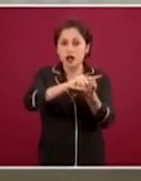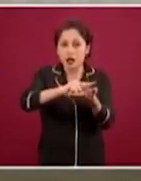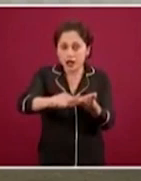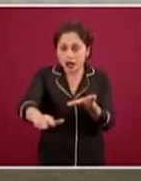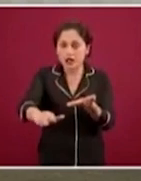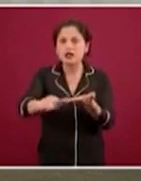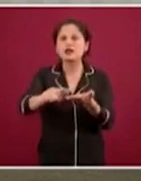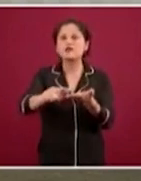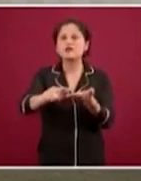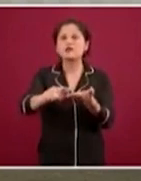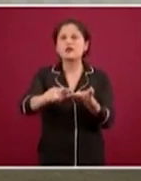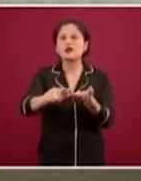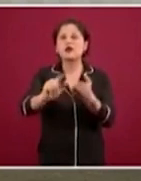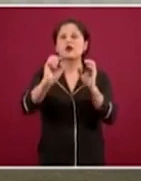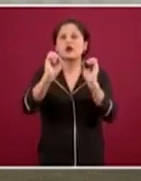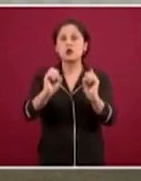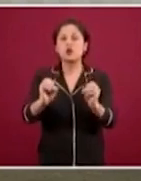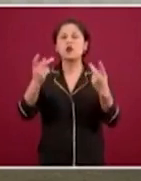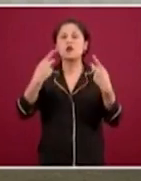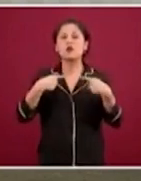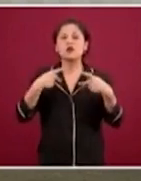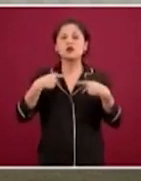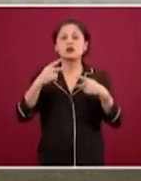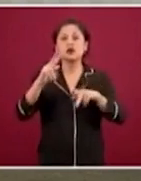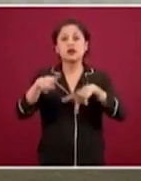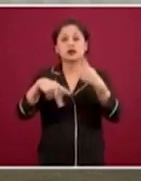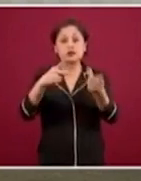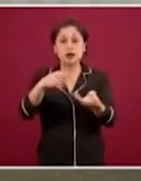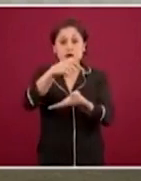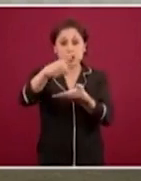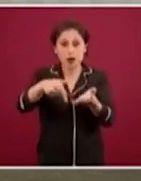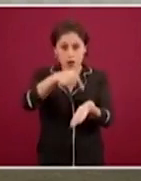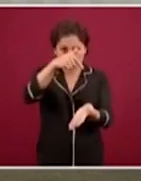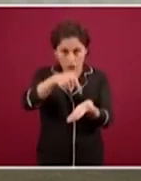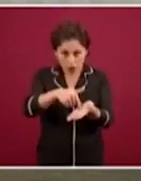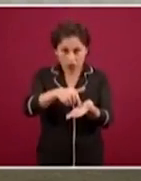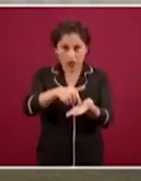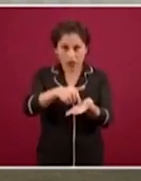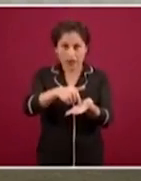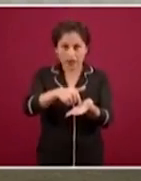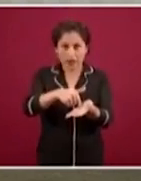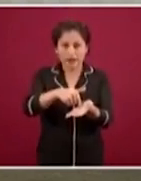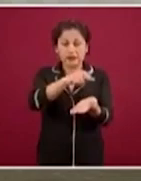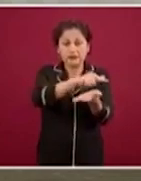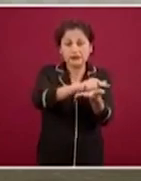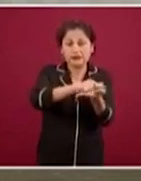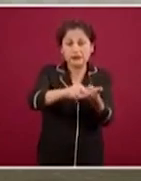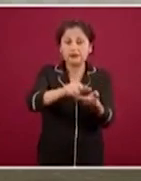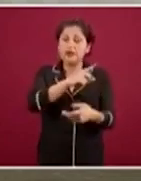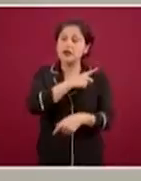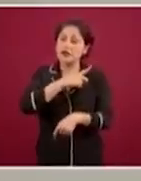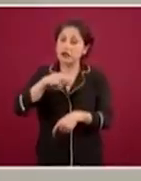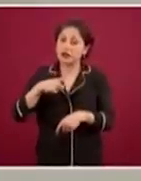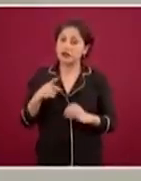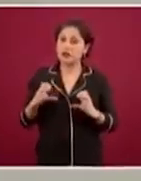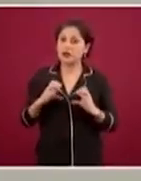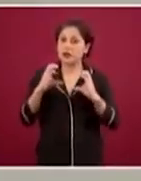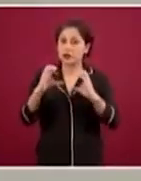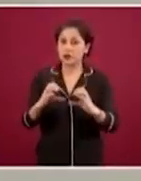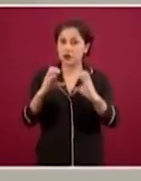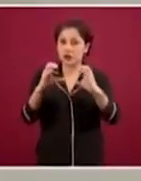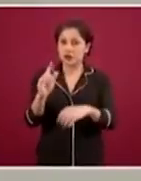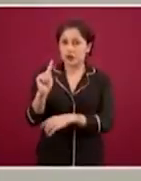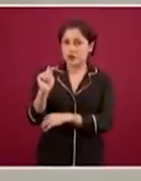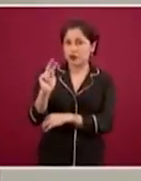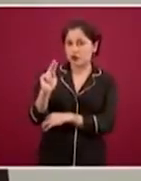personas que acuden a espacios físicos tienen características técnicas específicas. Estos túneles, para quien